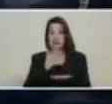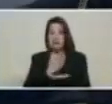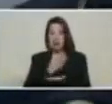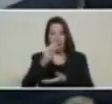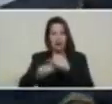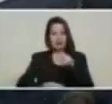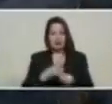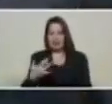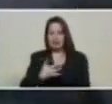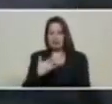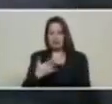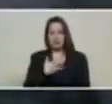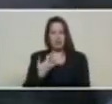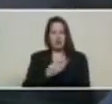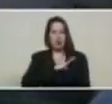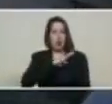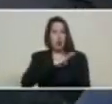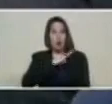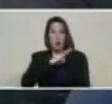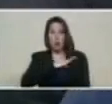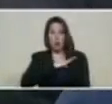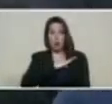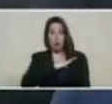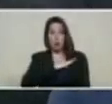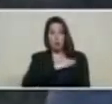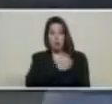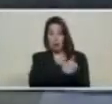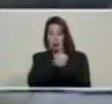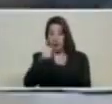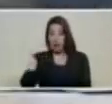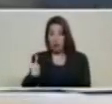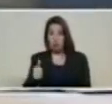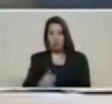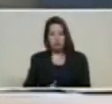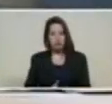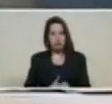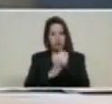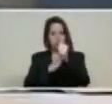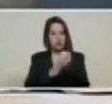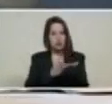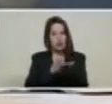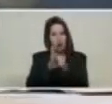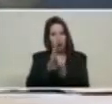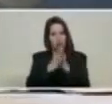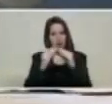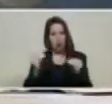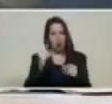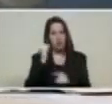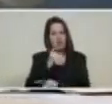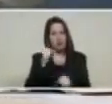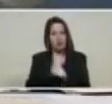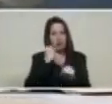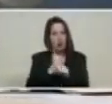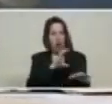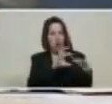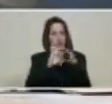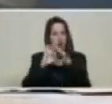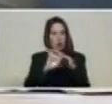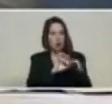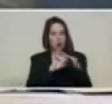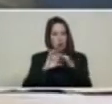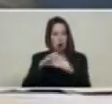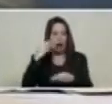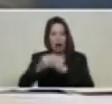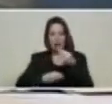sentimiento propio. Esta vanguardia que hemos asumido debe ser un sentimiento nacional. Sencillamente, por hacer las cosas